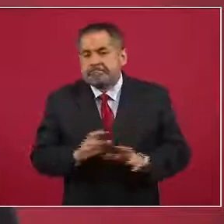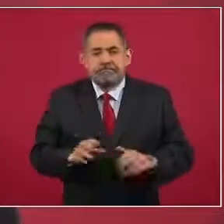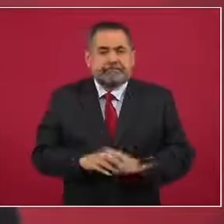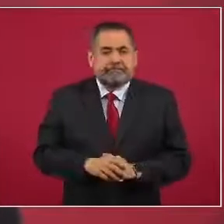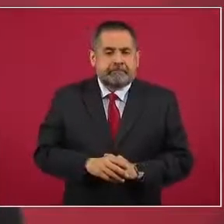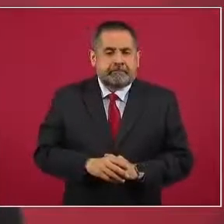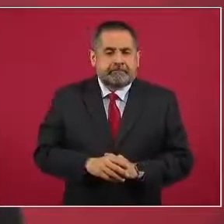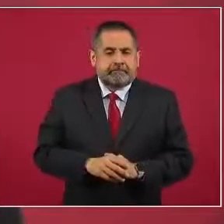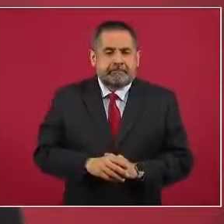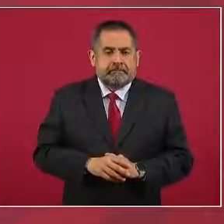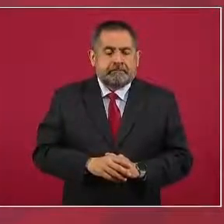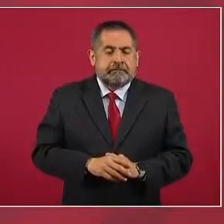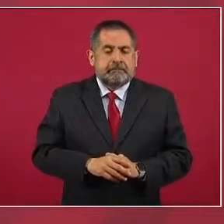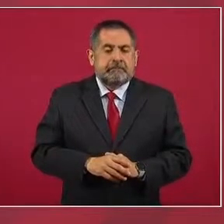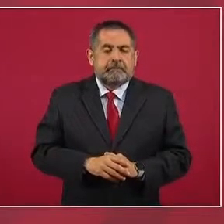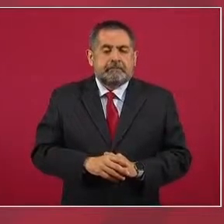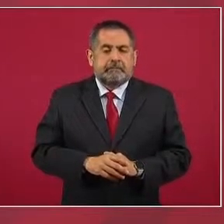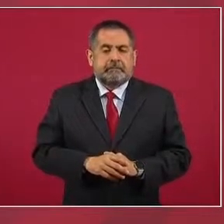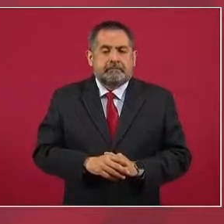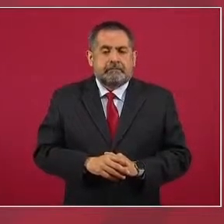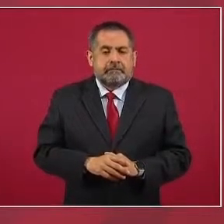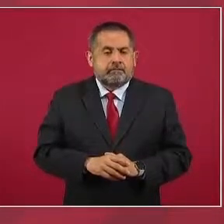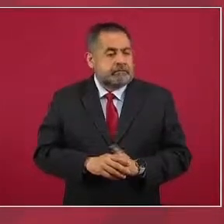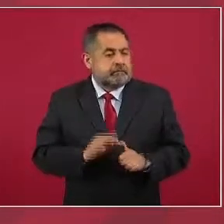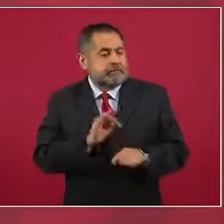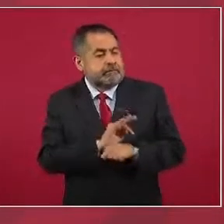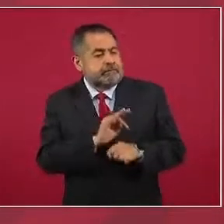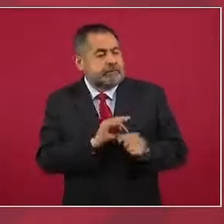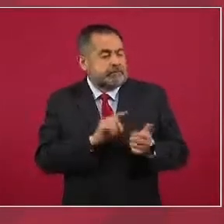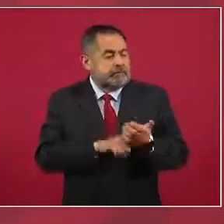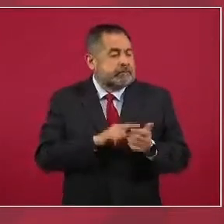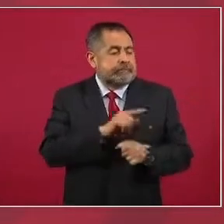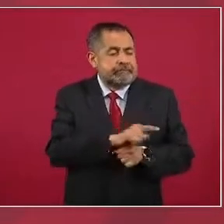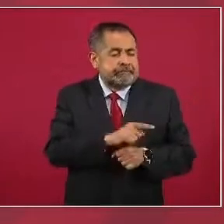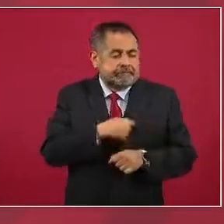No se protege a nadie.